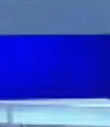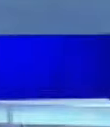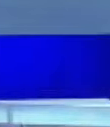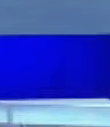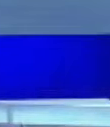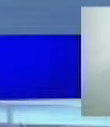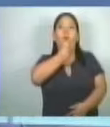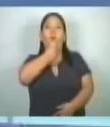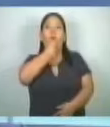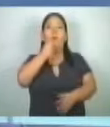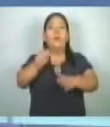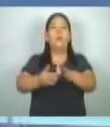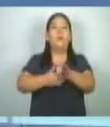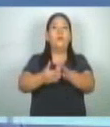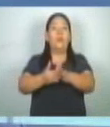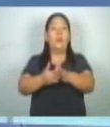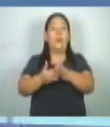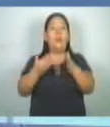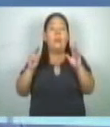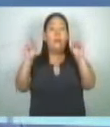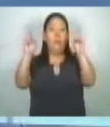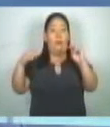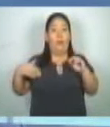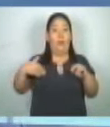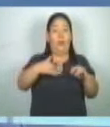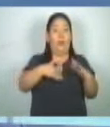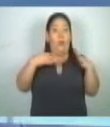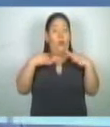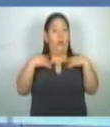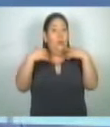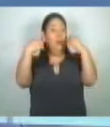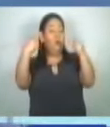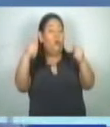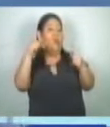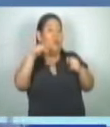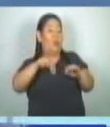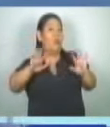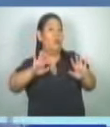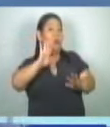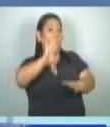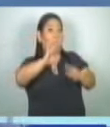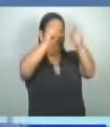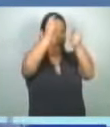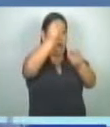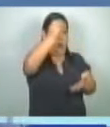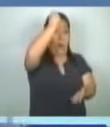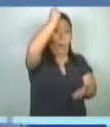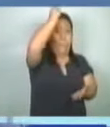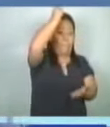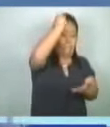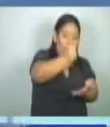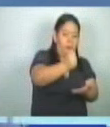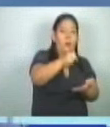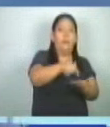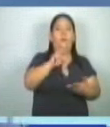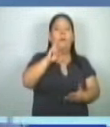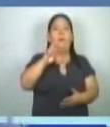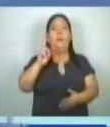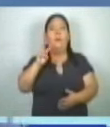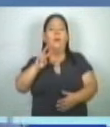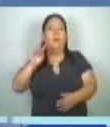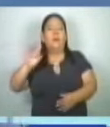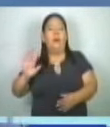Iniciamos con los hechos. Salud es una de las carteras de Estado que tendrá recortes en el presupuesto para el próximo 2025,